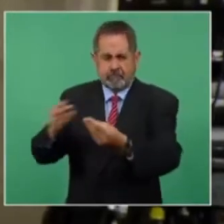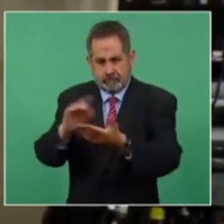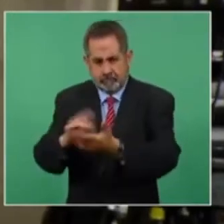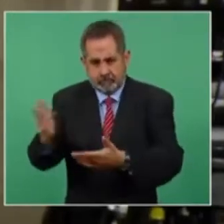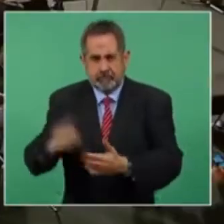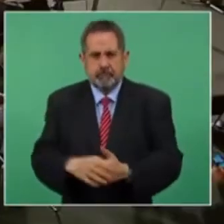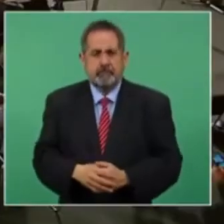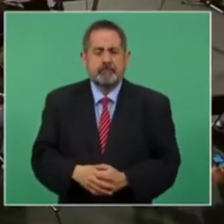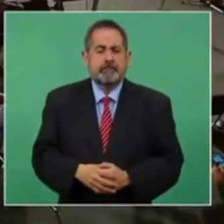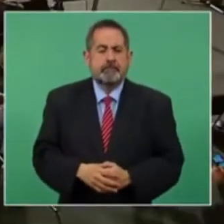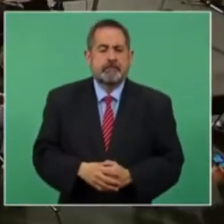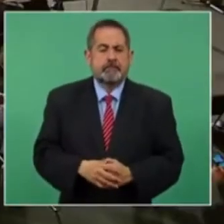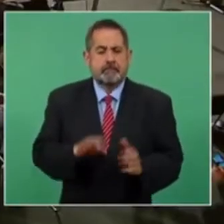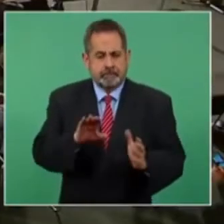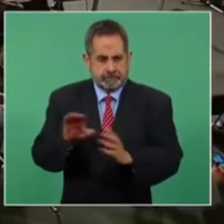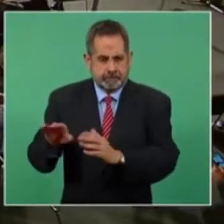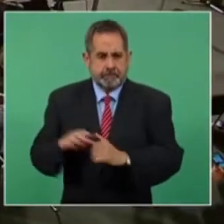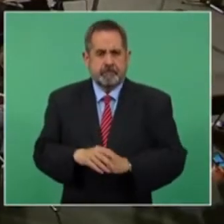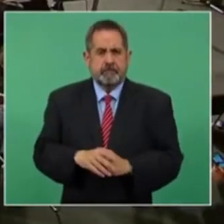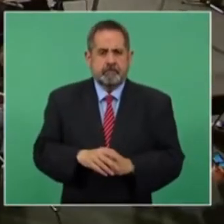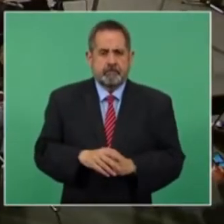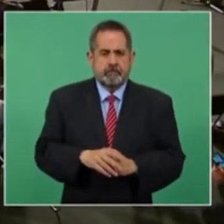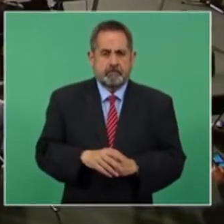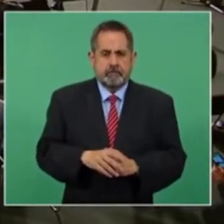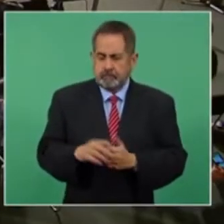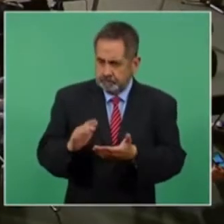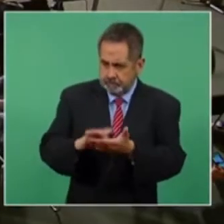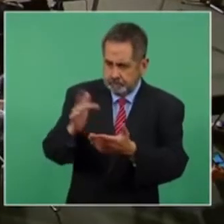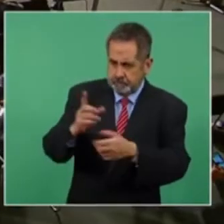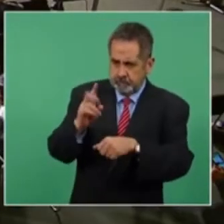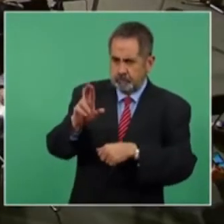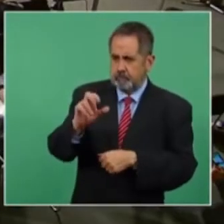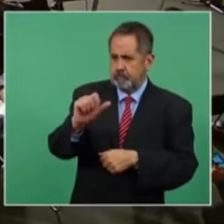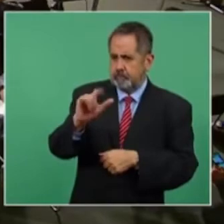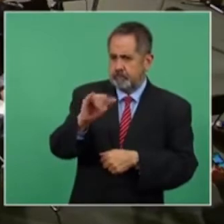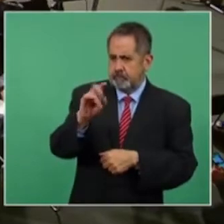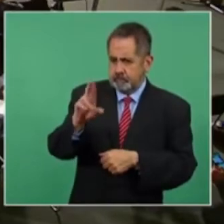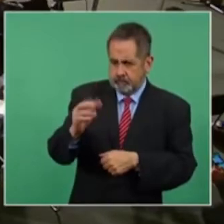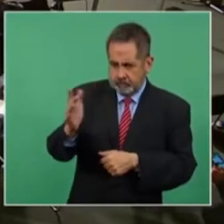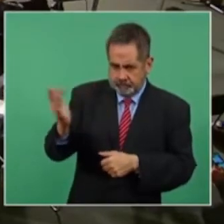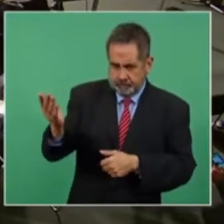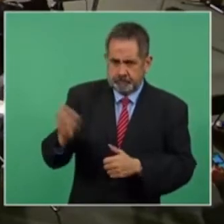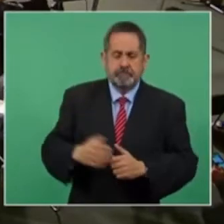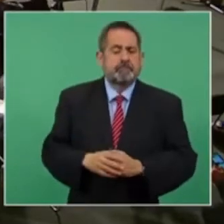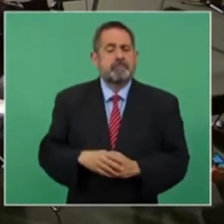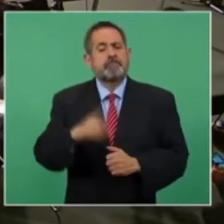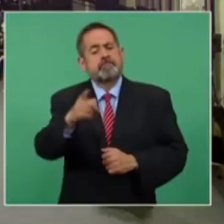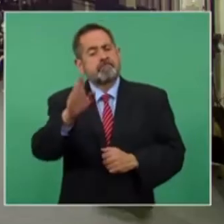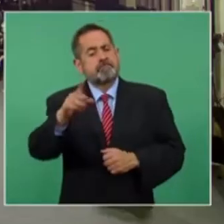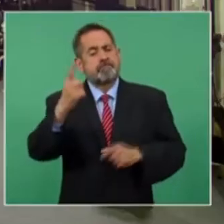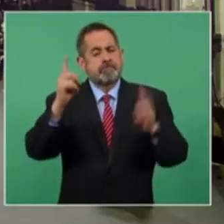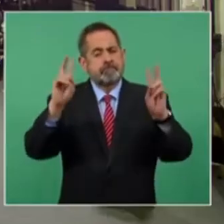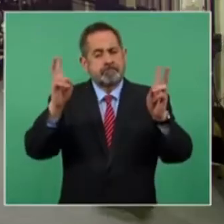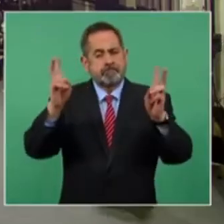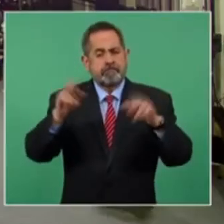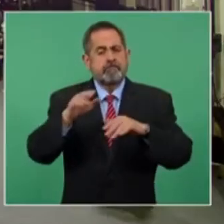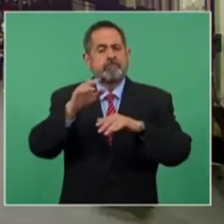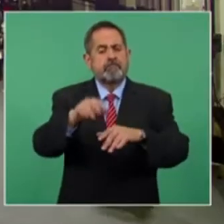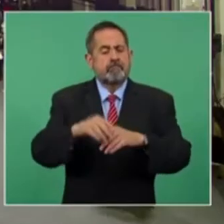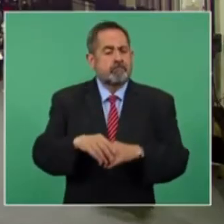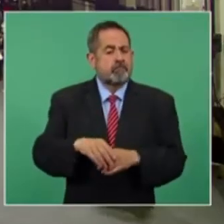muchas gracias. En otro sentido, gracias doctor Alejandro, hay un tema, señor presidente, que tiene que ver con el